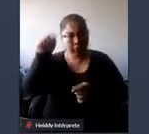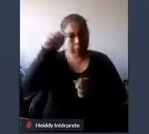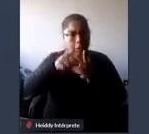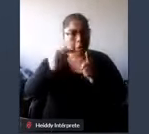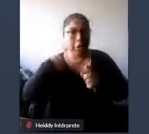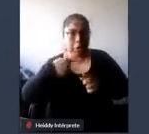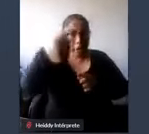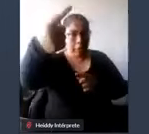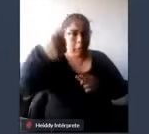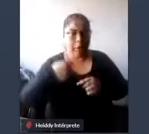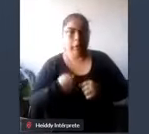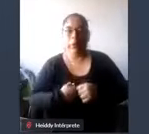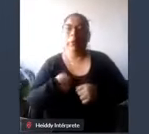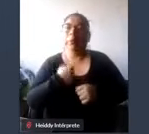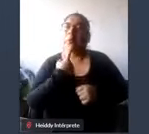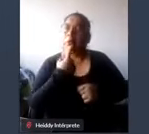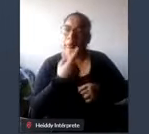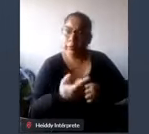Como les digo,